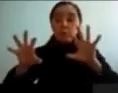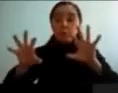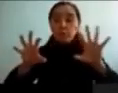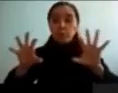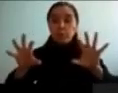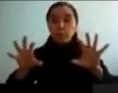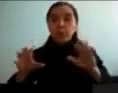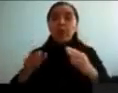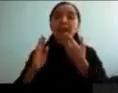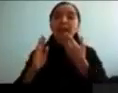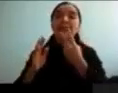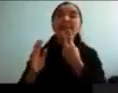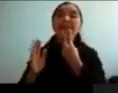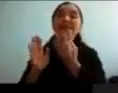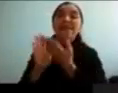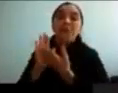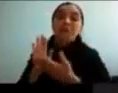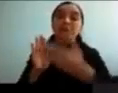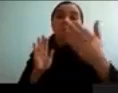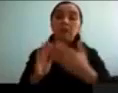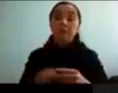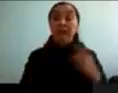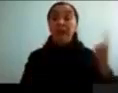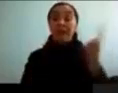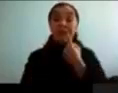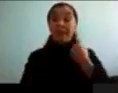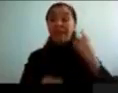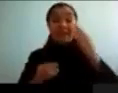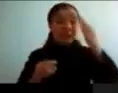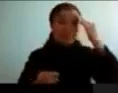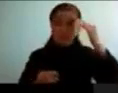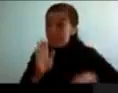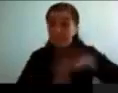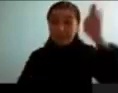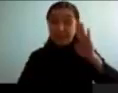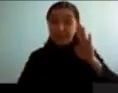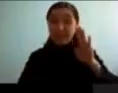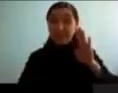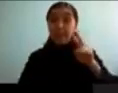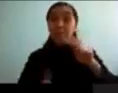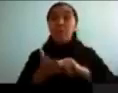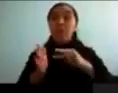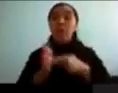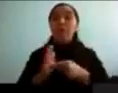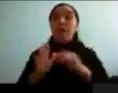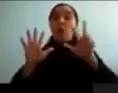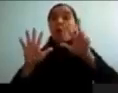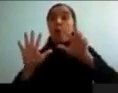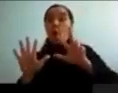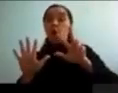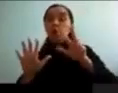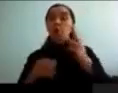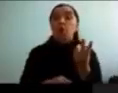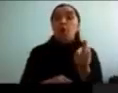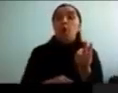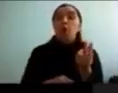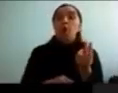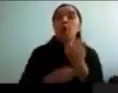los pacientes. En general, la mayor concentración está en torno entre los 8 y los 12 años. Esta es la relación entre los pacientes